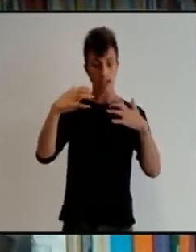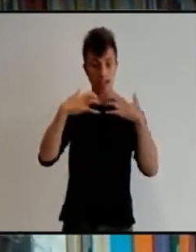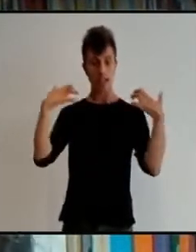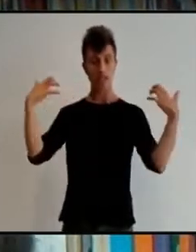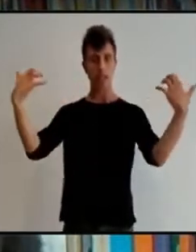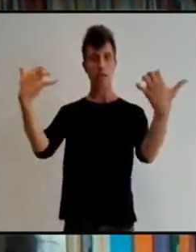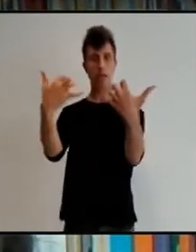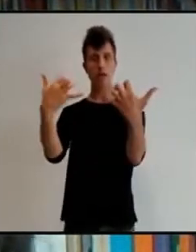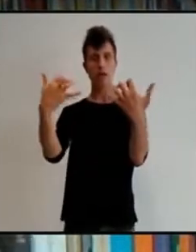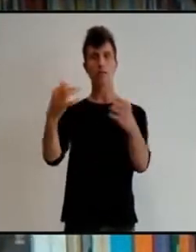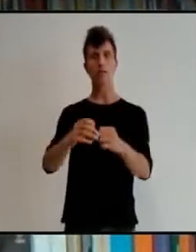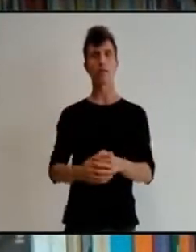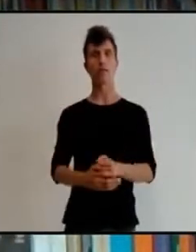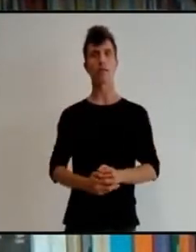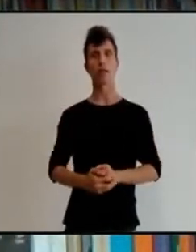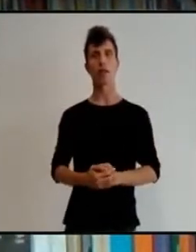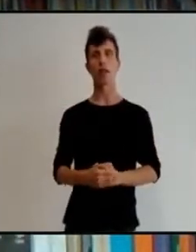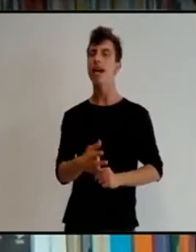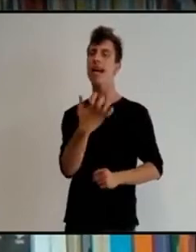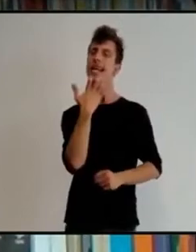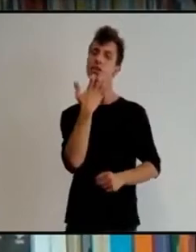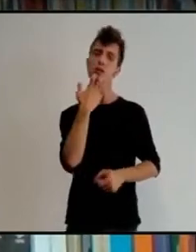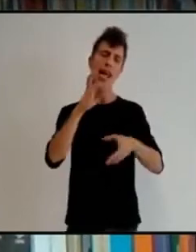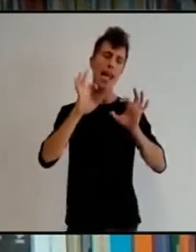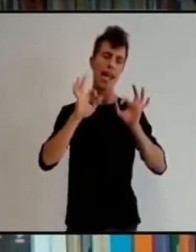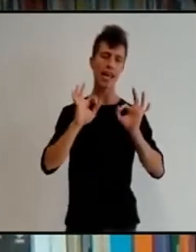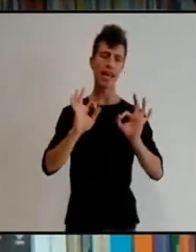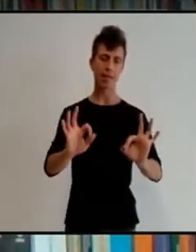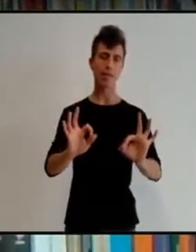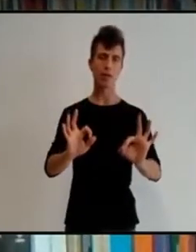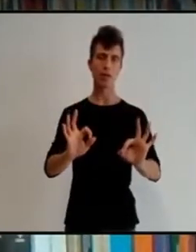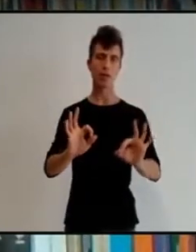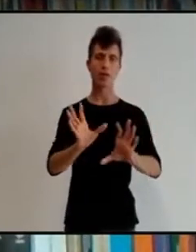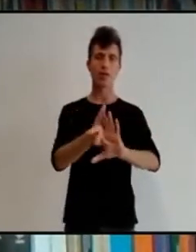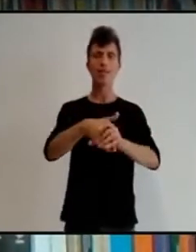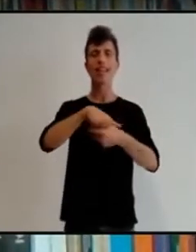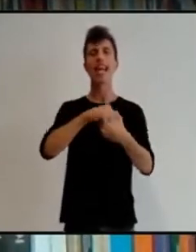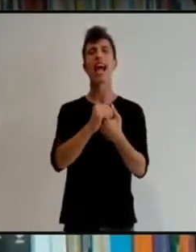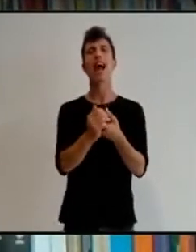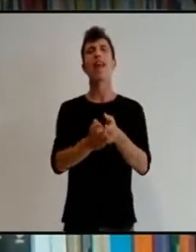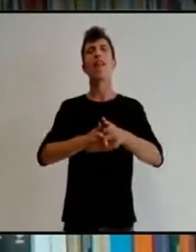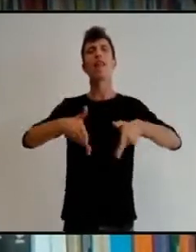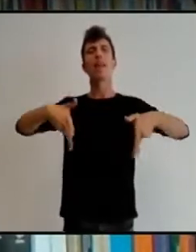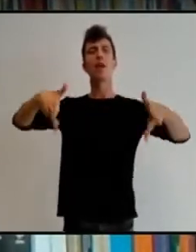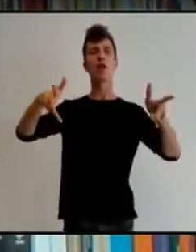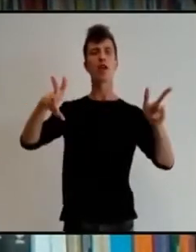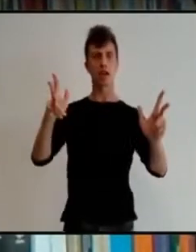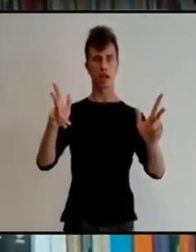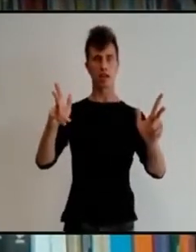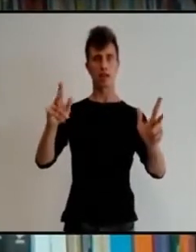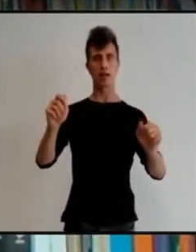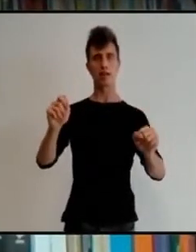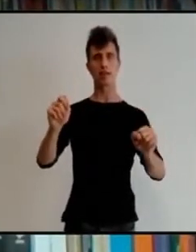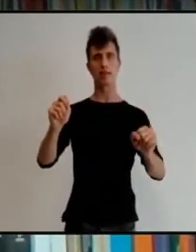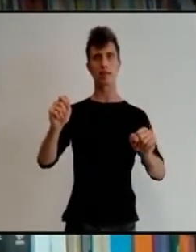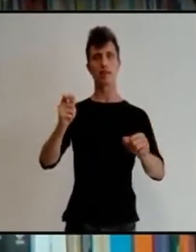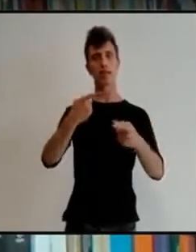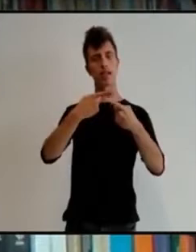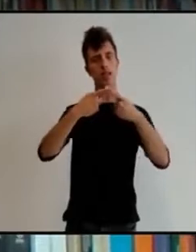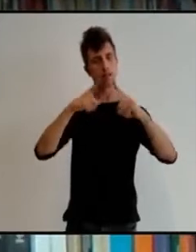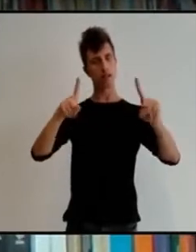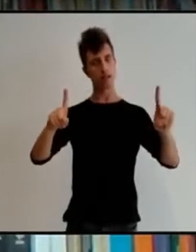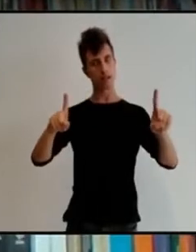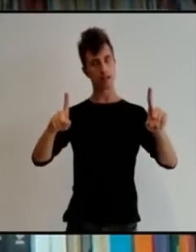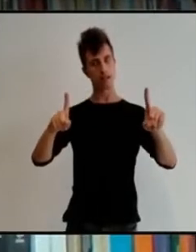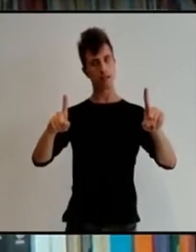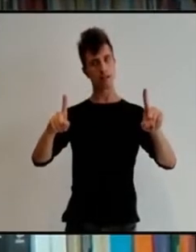ejemplo de cómo la democracia es otra cosa, en donde la gente no tiene que pagar con su vida el pensar